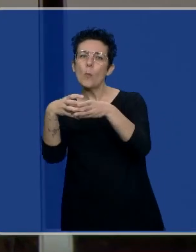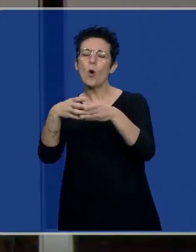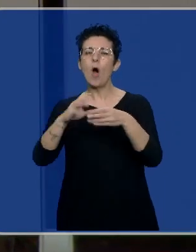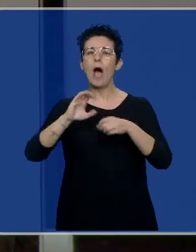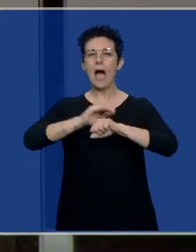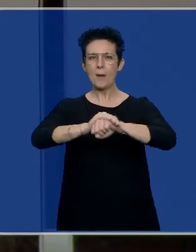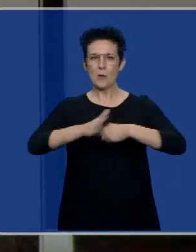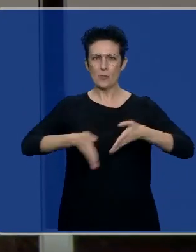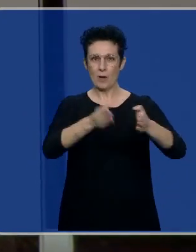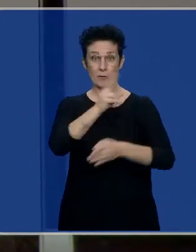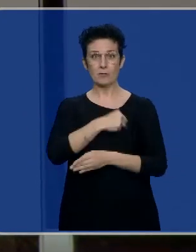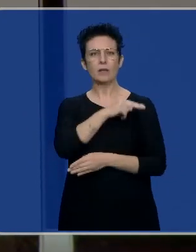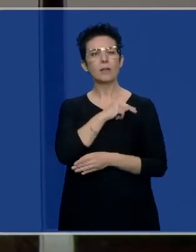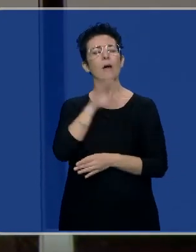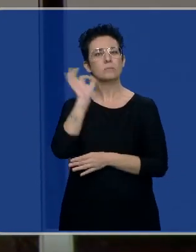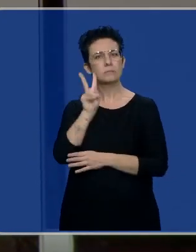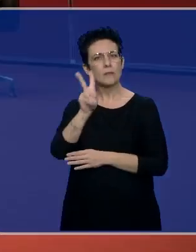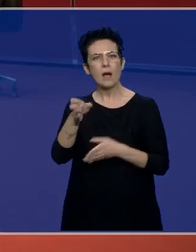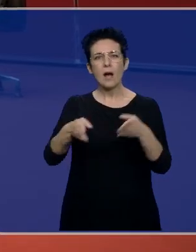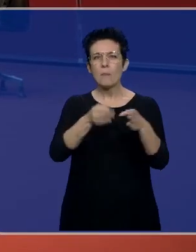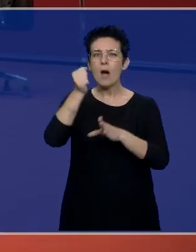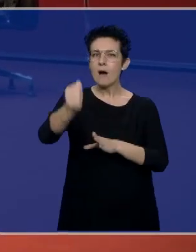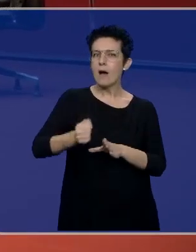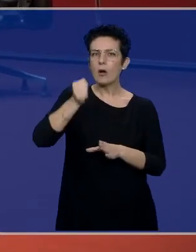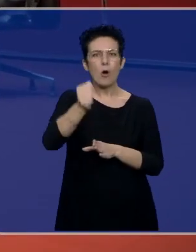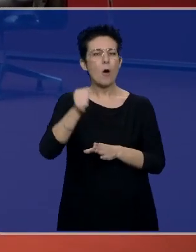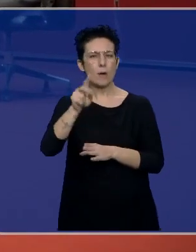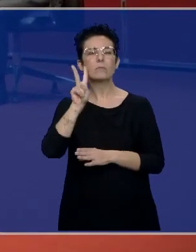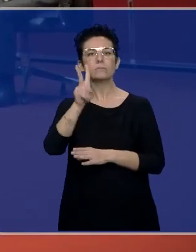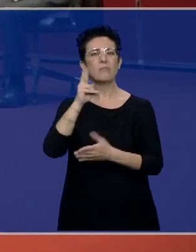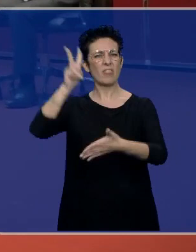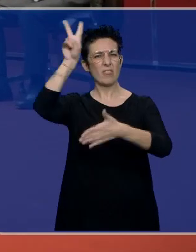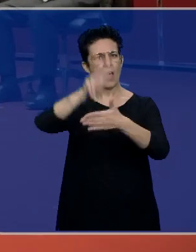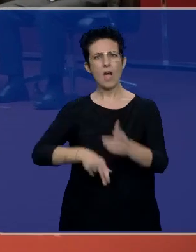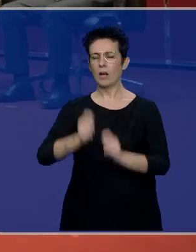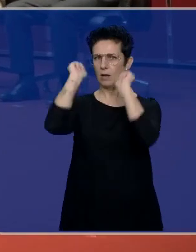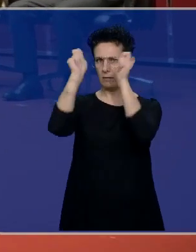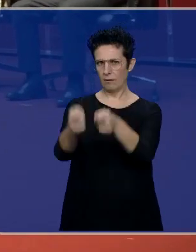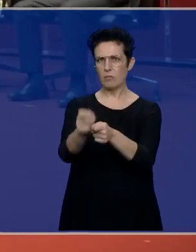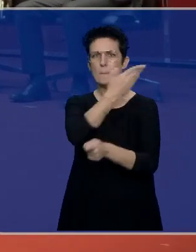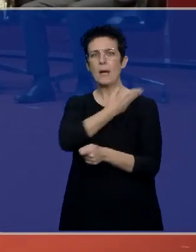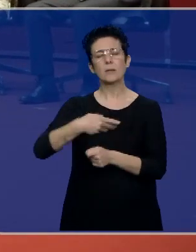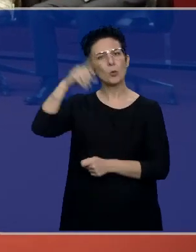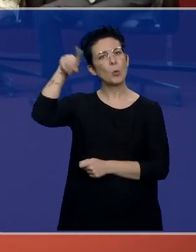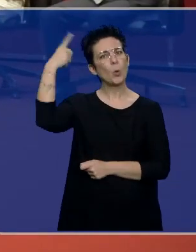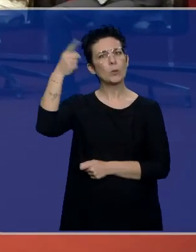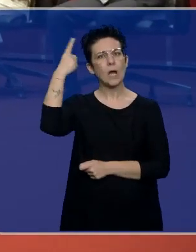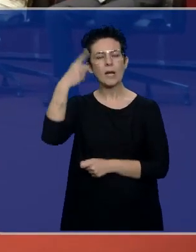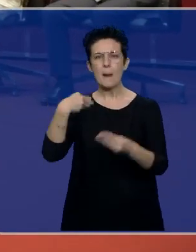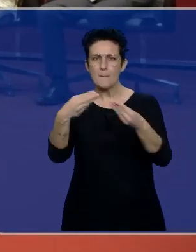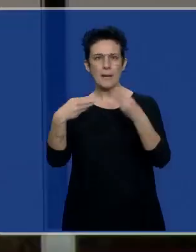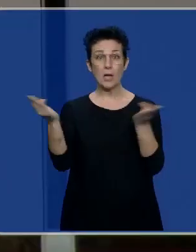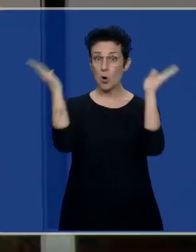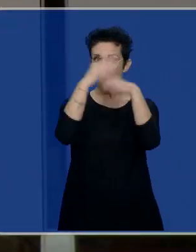consiguió que la acogida tradicional jacobea fuera declarada manifestación representativa del patrimonio cultural inmaterial